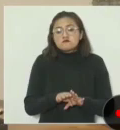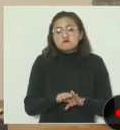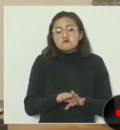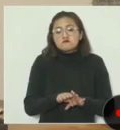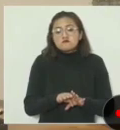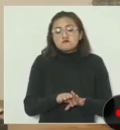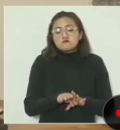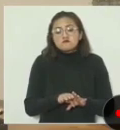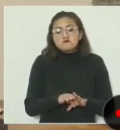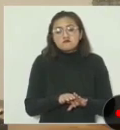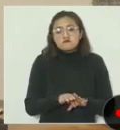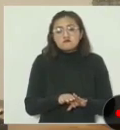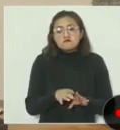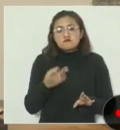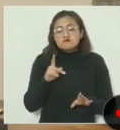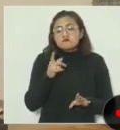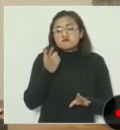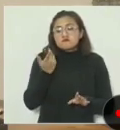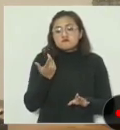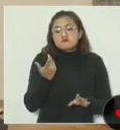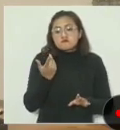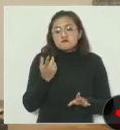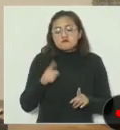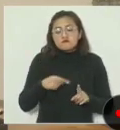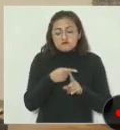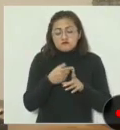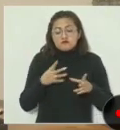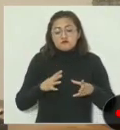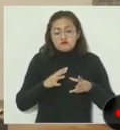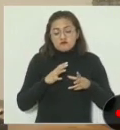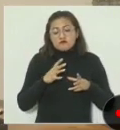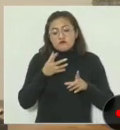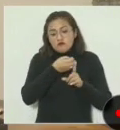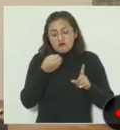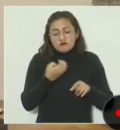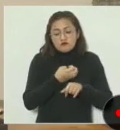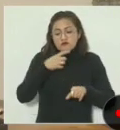las fuerzas del orden estatal.